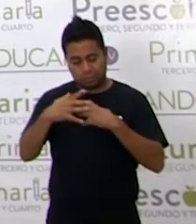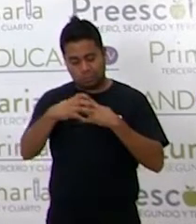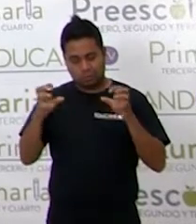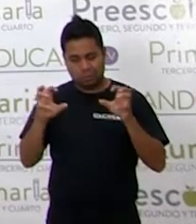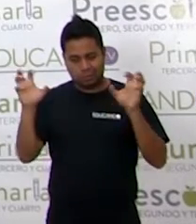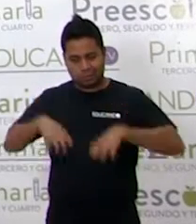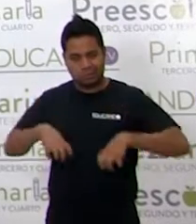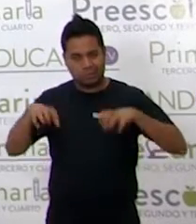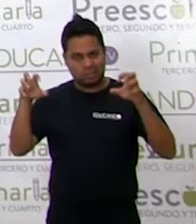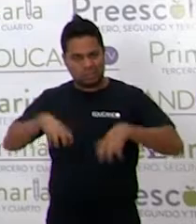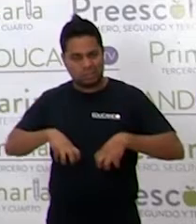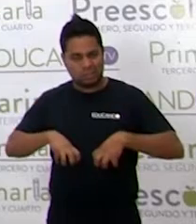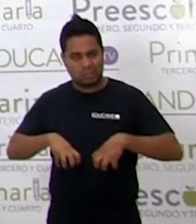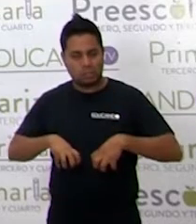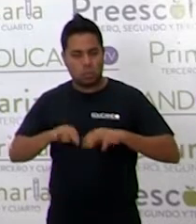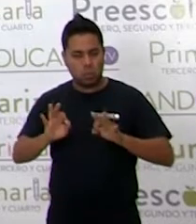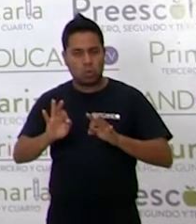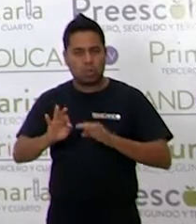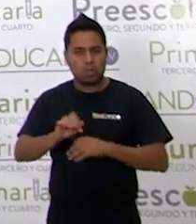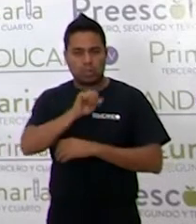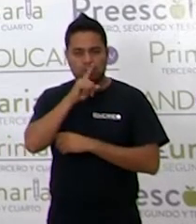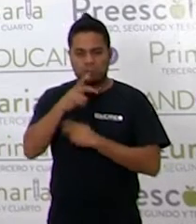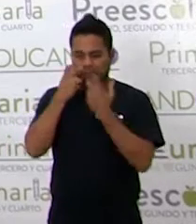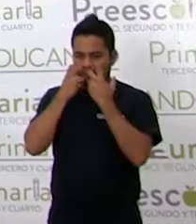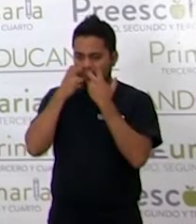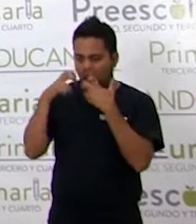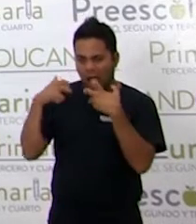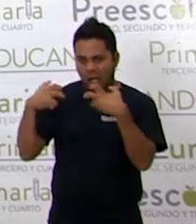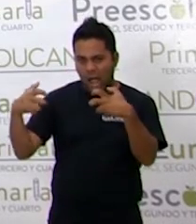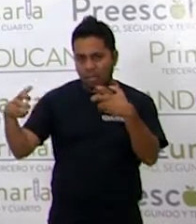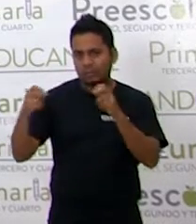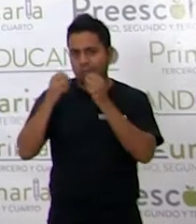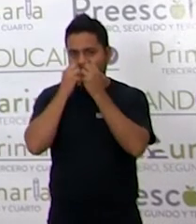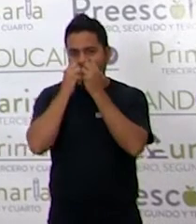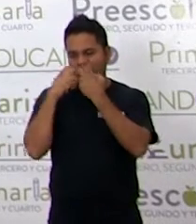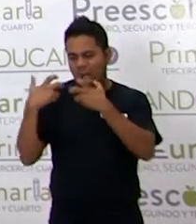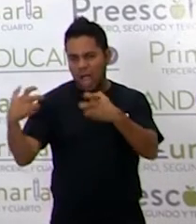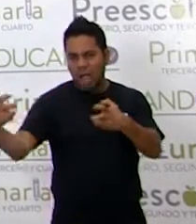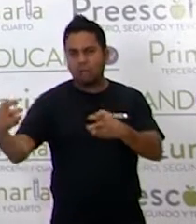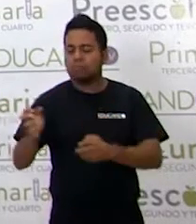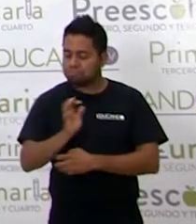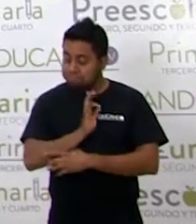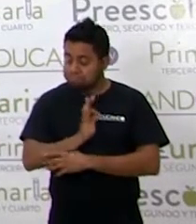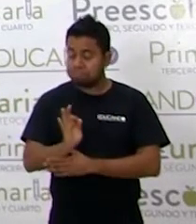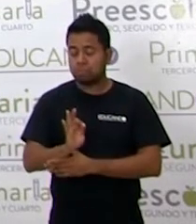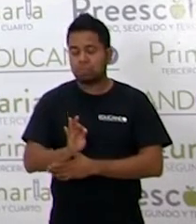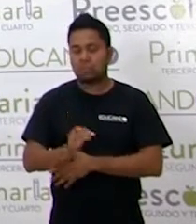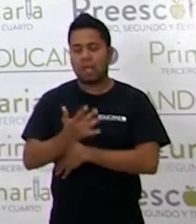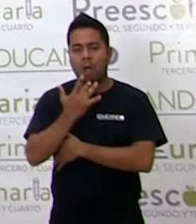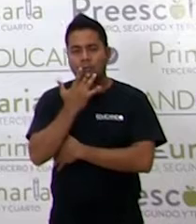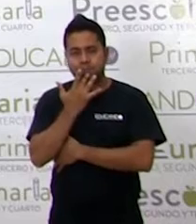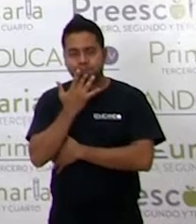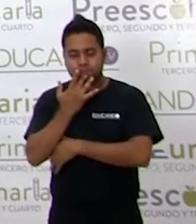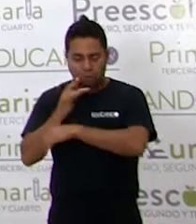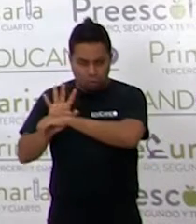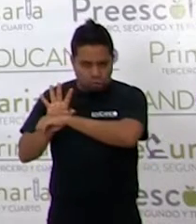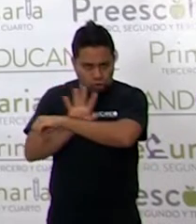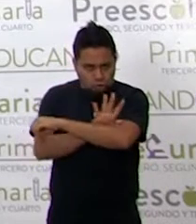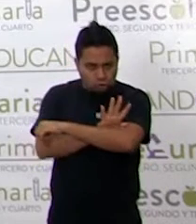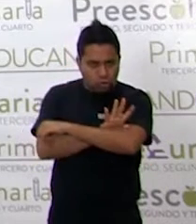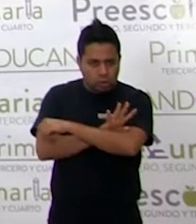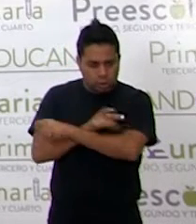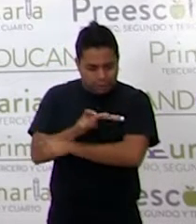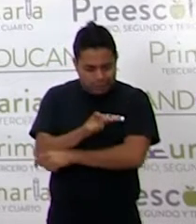un estrendoroso rugido. Las lagartijas fueron los